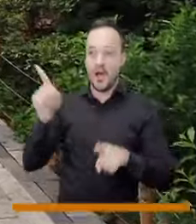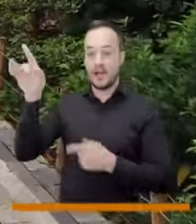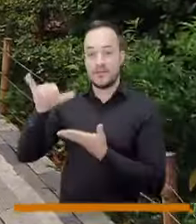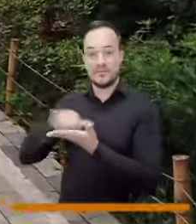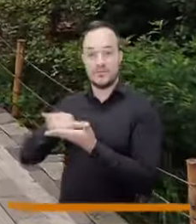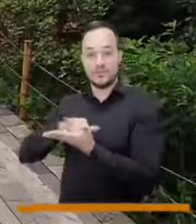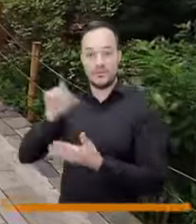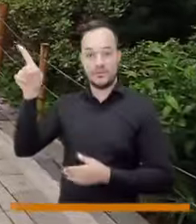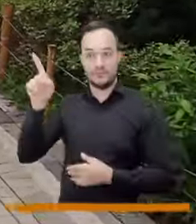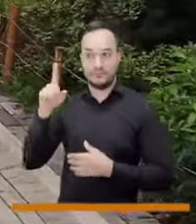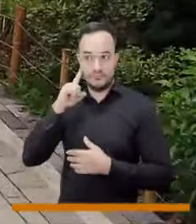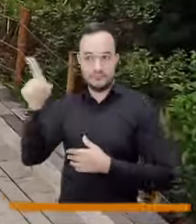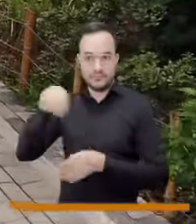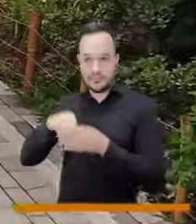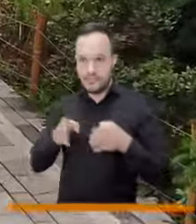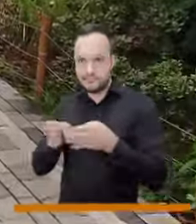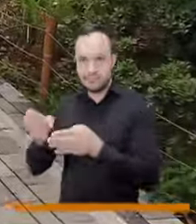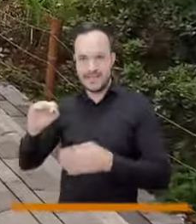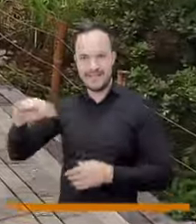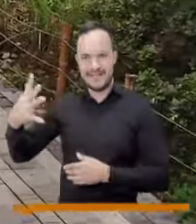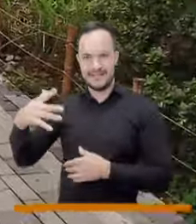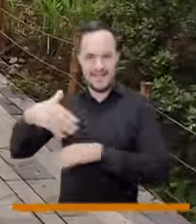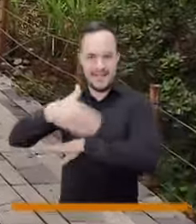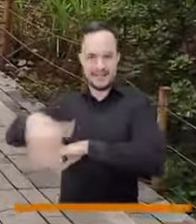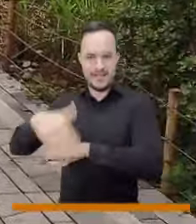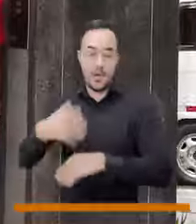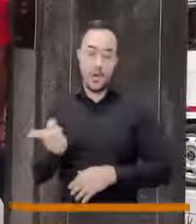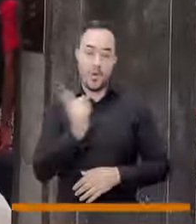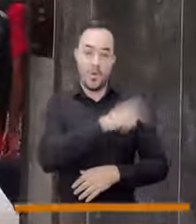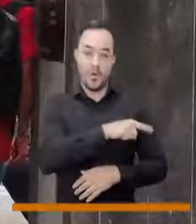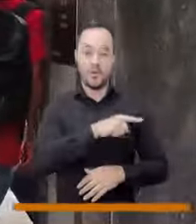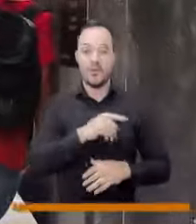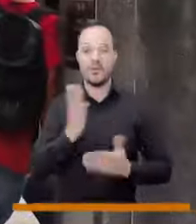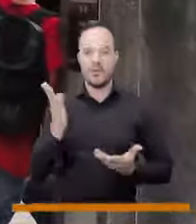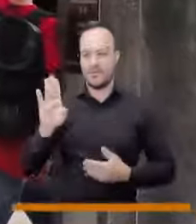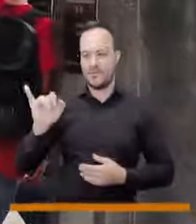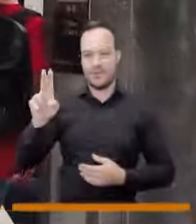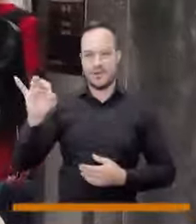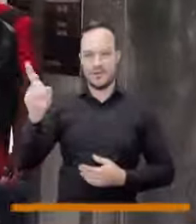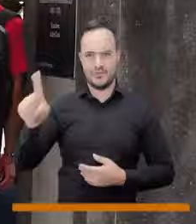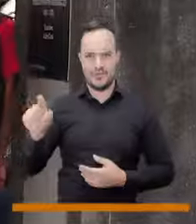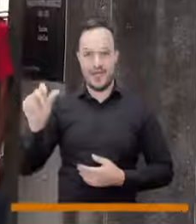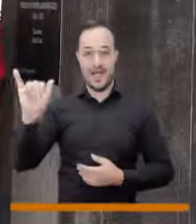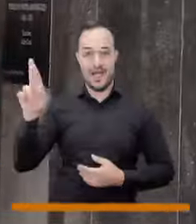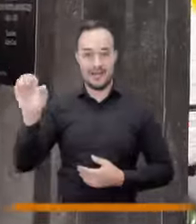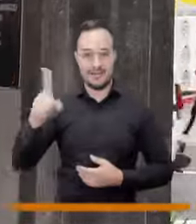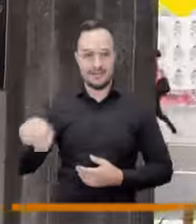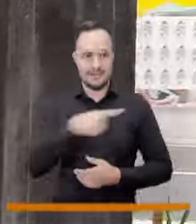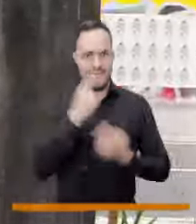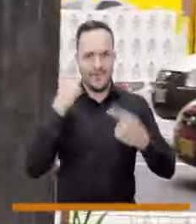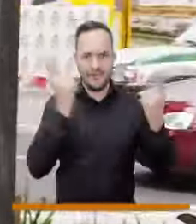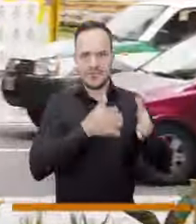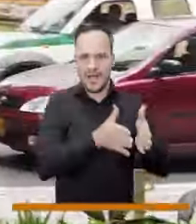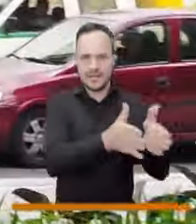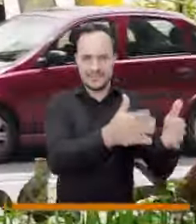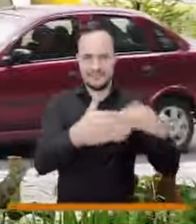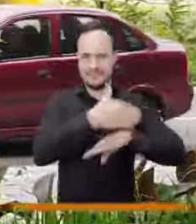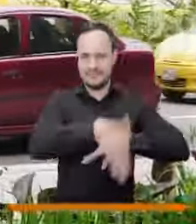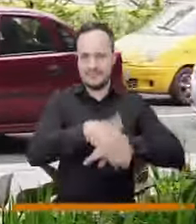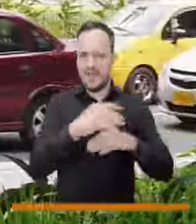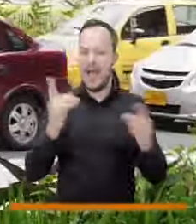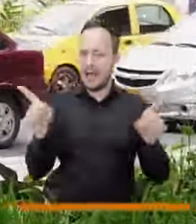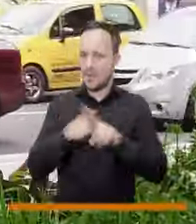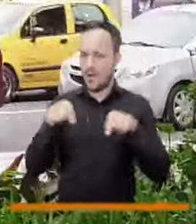york o con la avenida de mayo en buenos aires la serpiente es un proyecto que piensa revitalizar lo de qué se trata esto vamos a